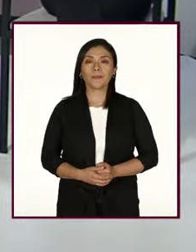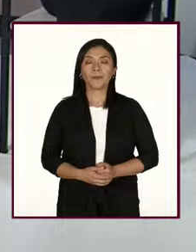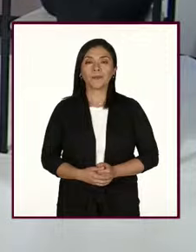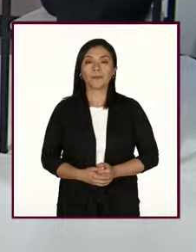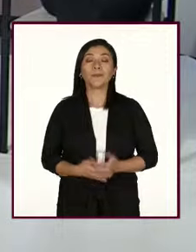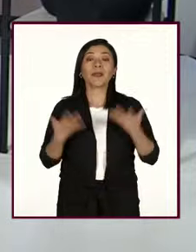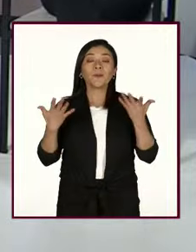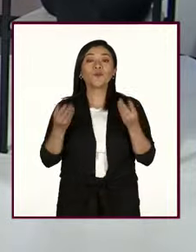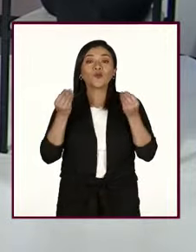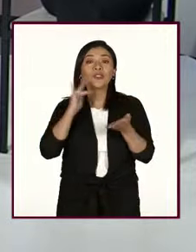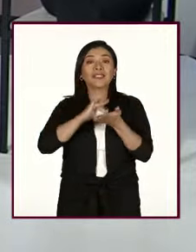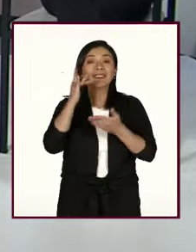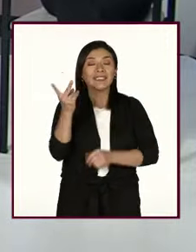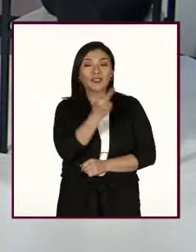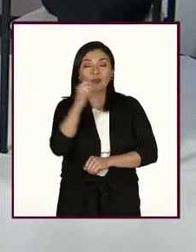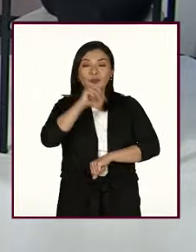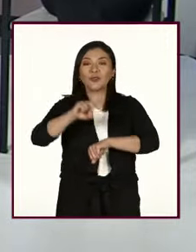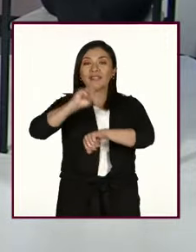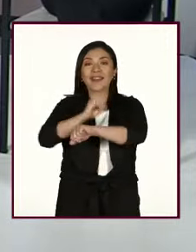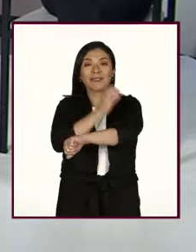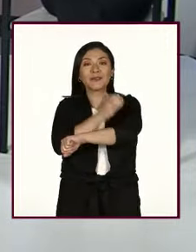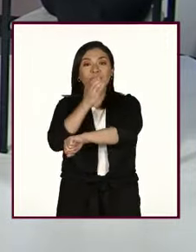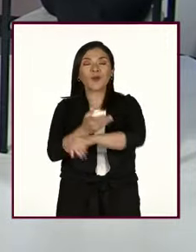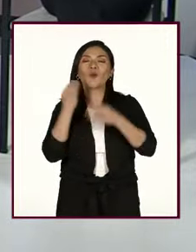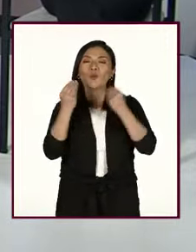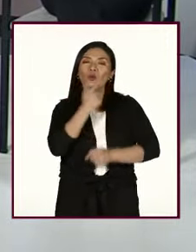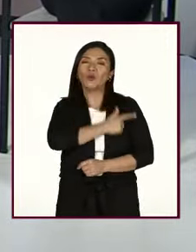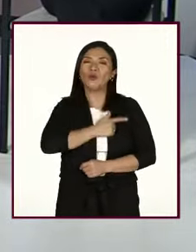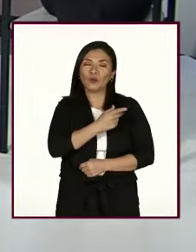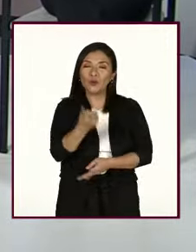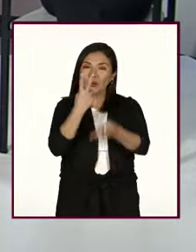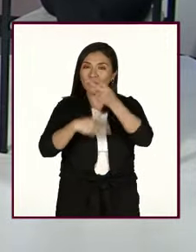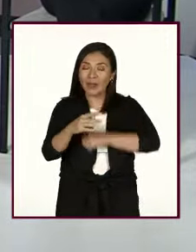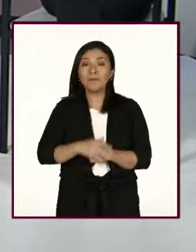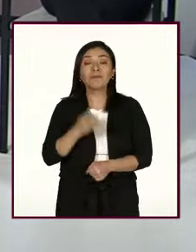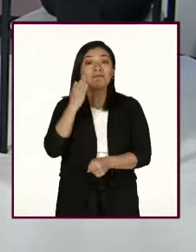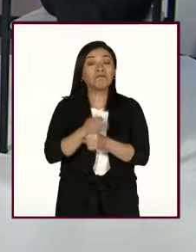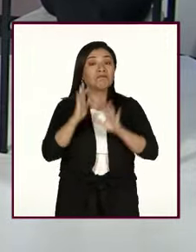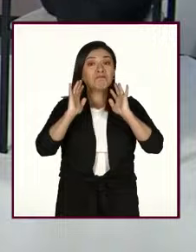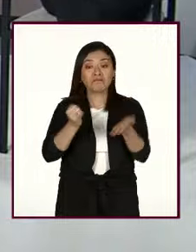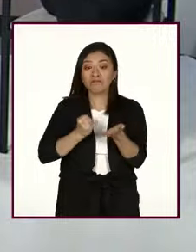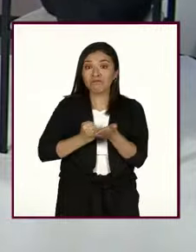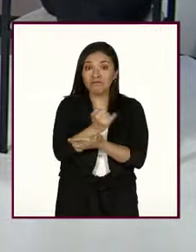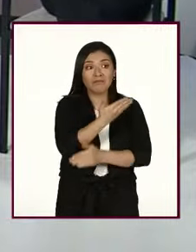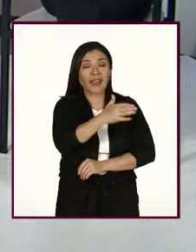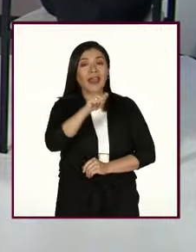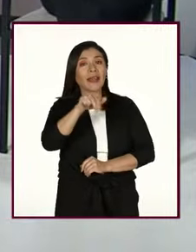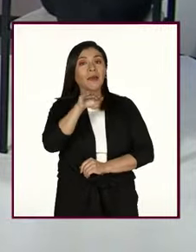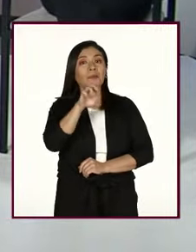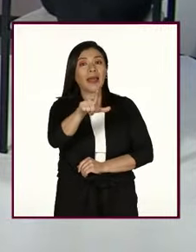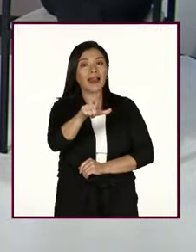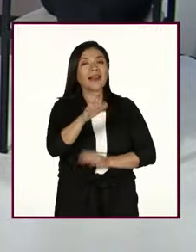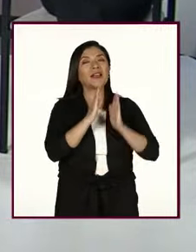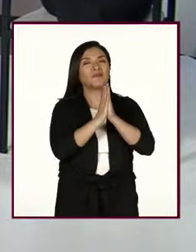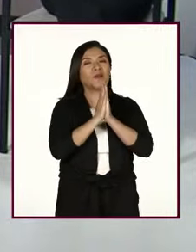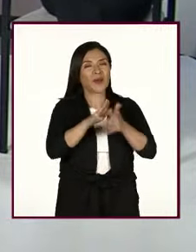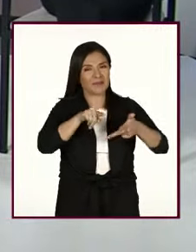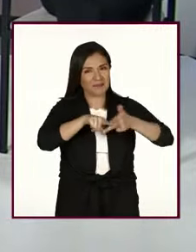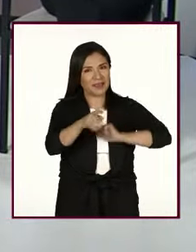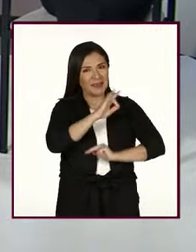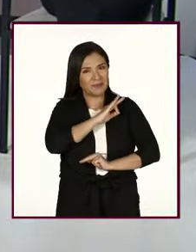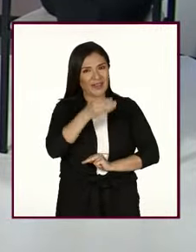Pues muchas gracias de nueva cuenta por acompañarnos. Qué gusto que estén aquí. Y sin más preámbulo, Anabel López, por favor,